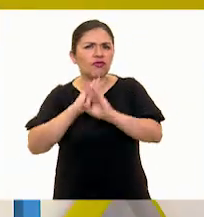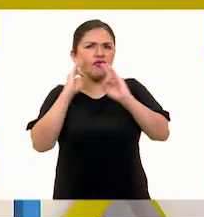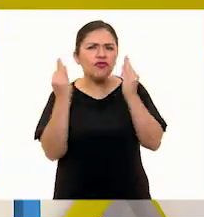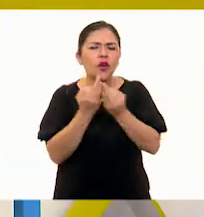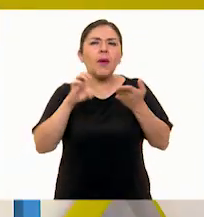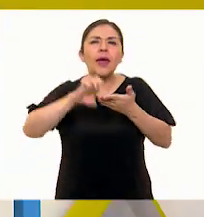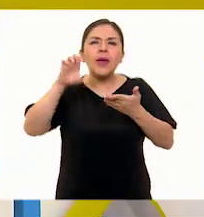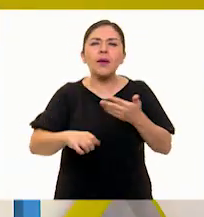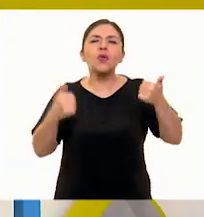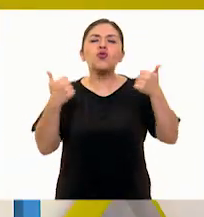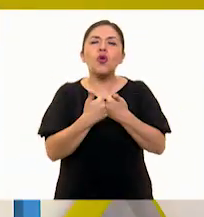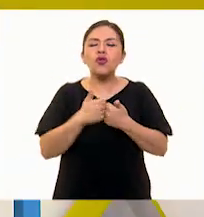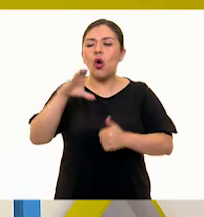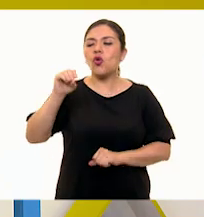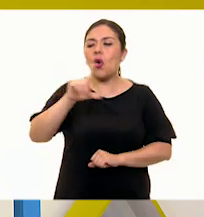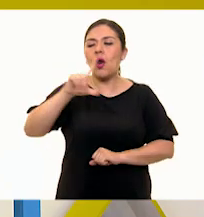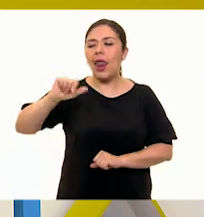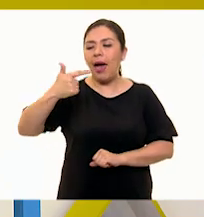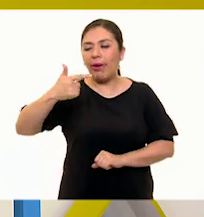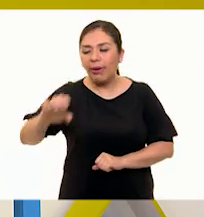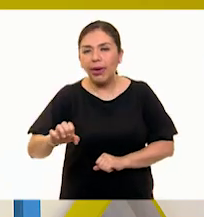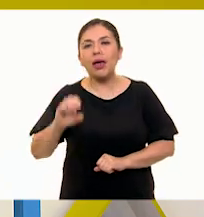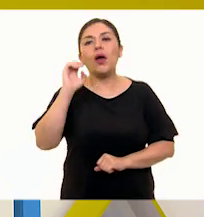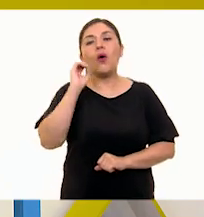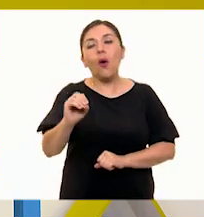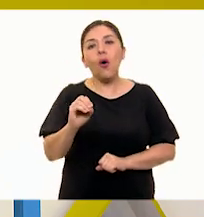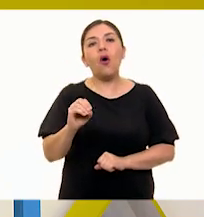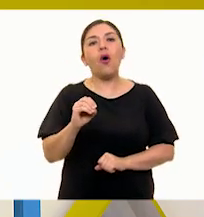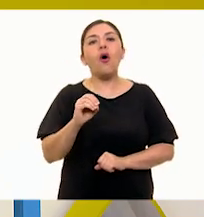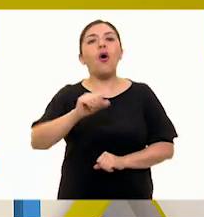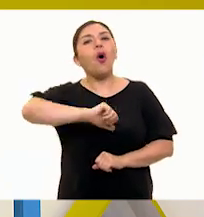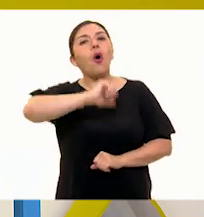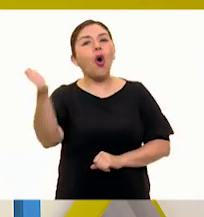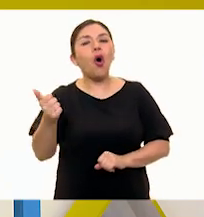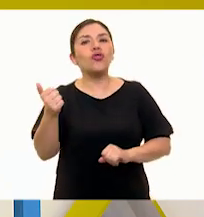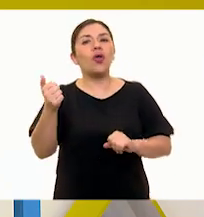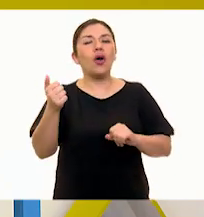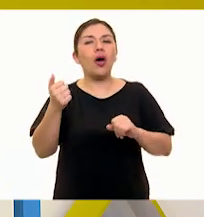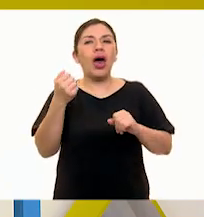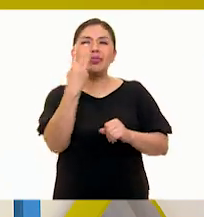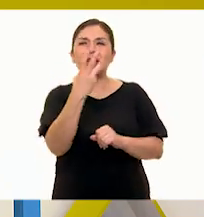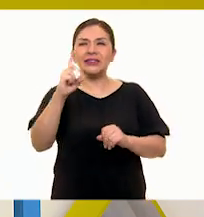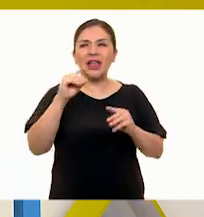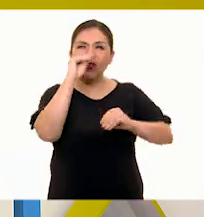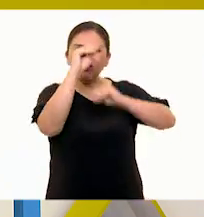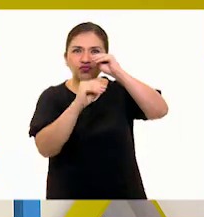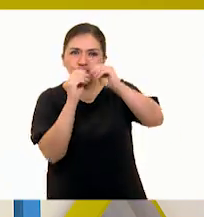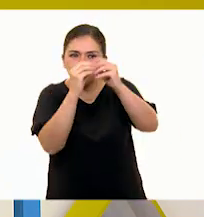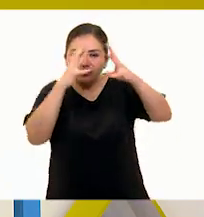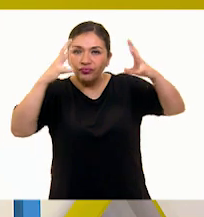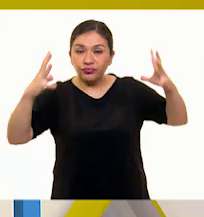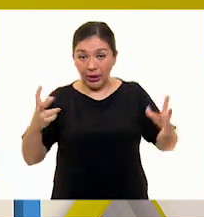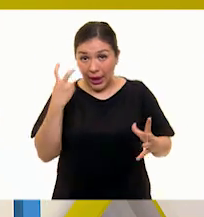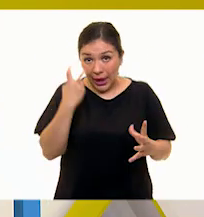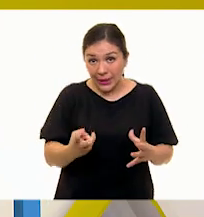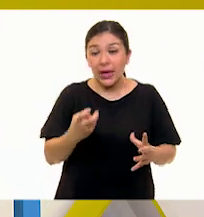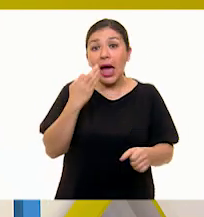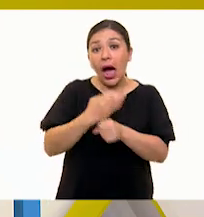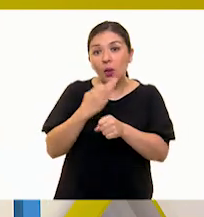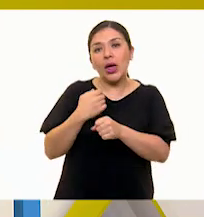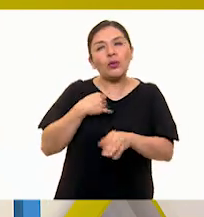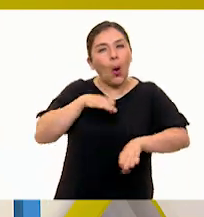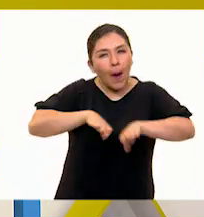puede ser a partir de un collage, a partir de una escultura pues más tridimensional, pero bueno, aquí vamos a ir